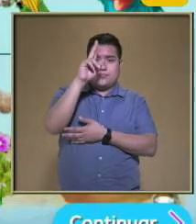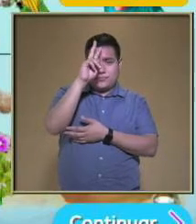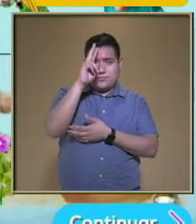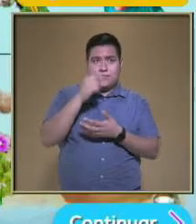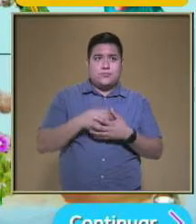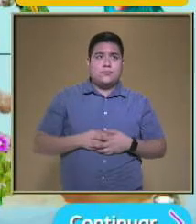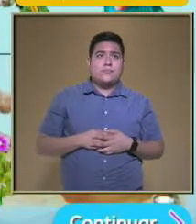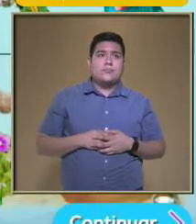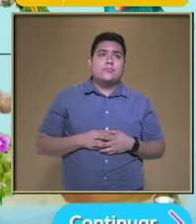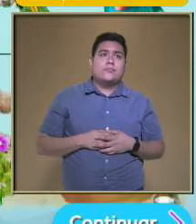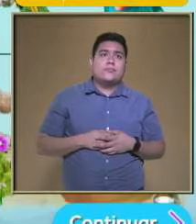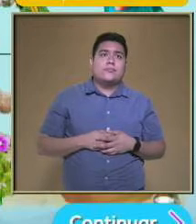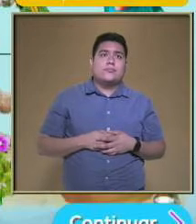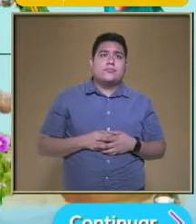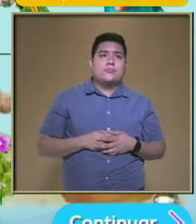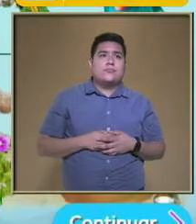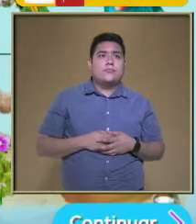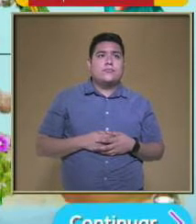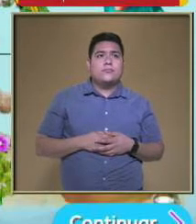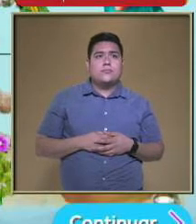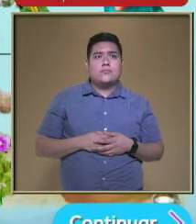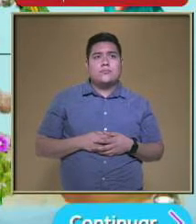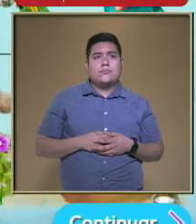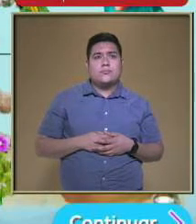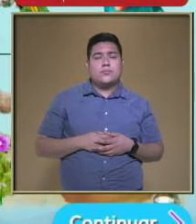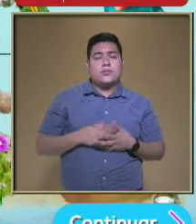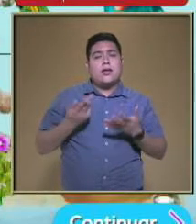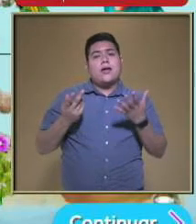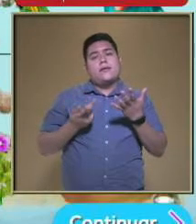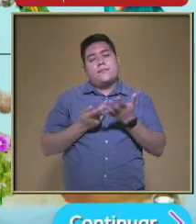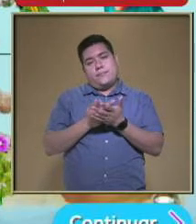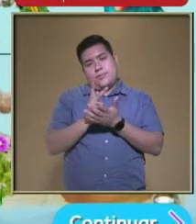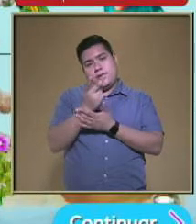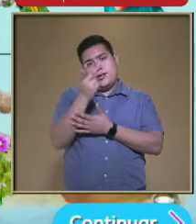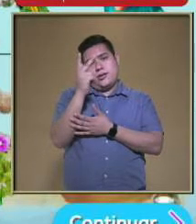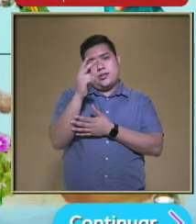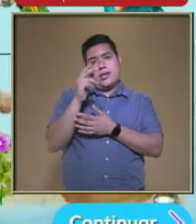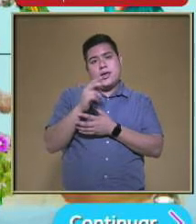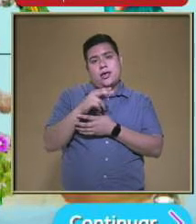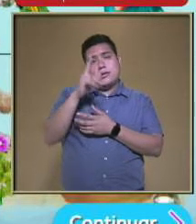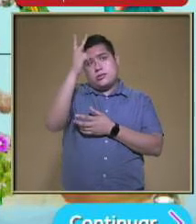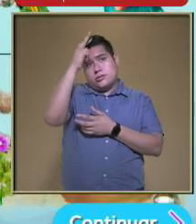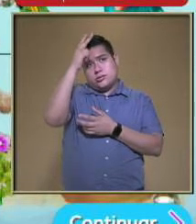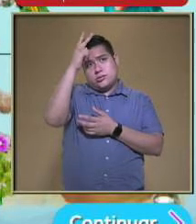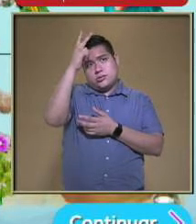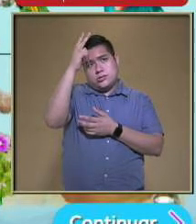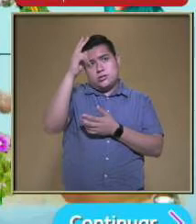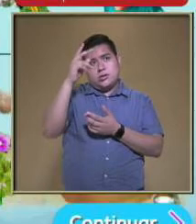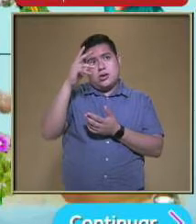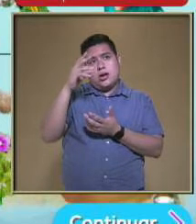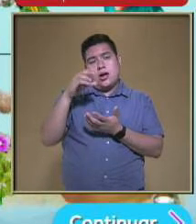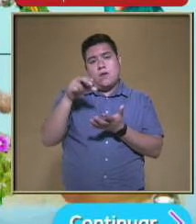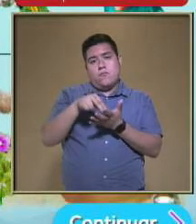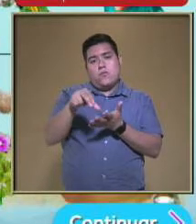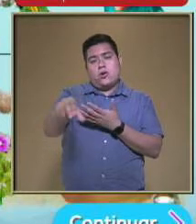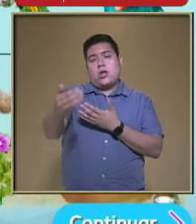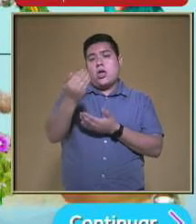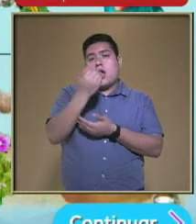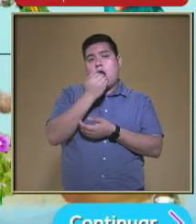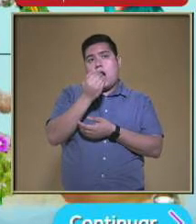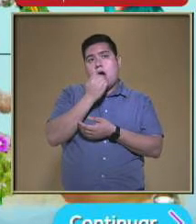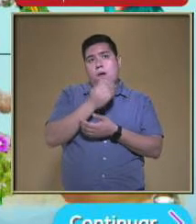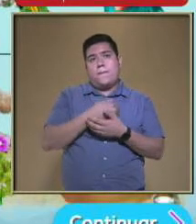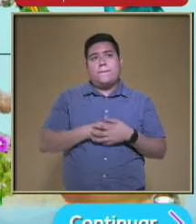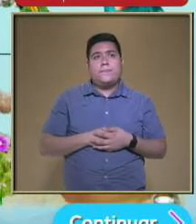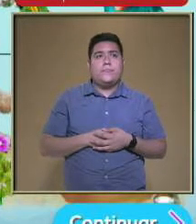secundario Porque se alimenta De un consumidor primario En este caso El chapulín Que ya mencionamos Y que este a su vez Se alimentó De un productor